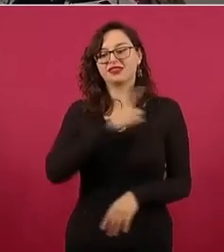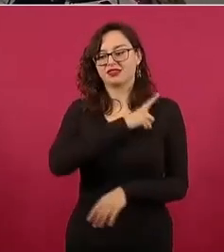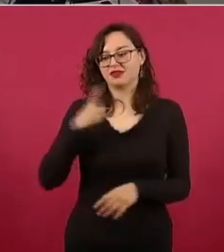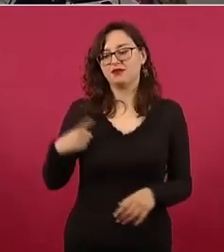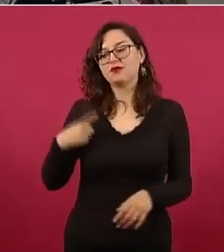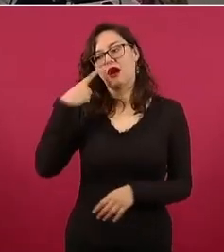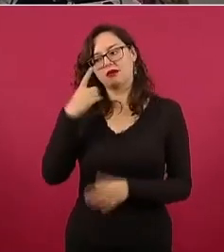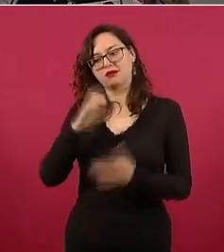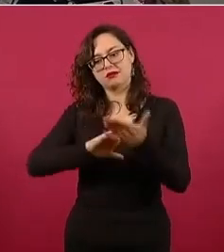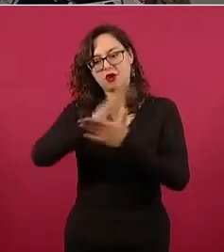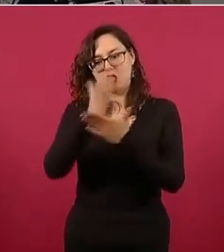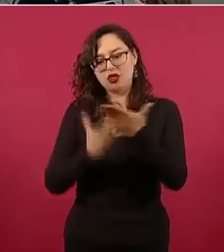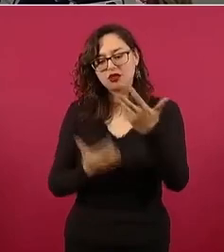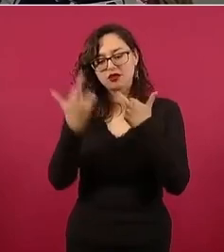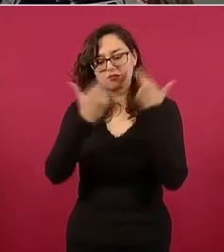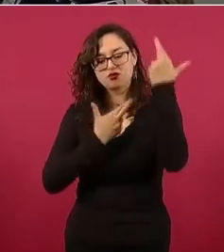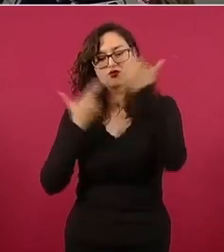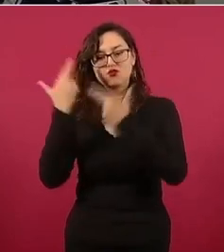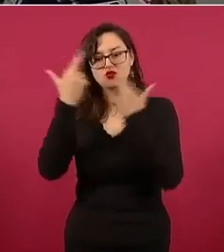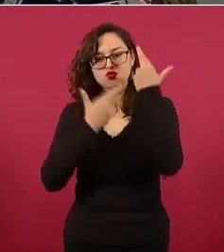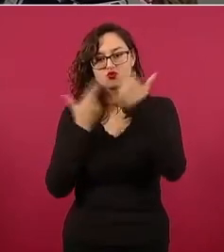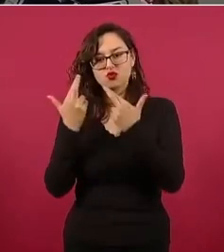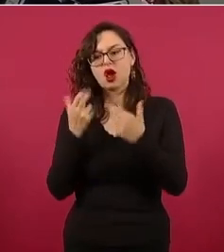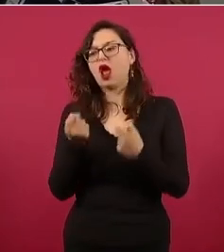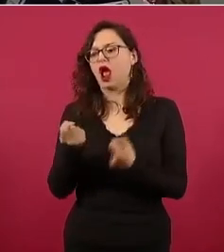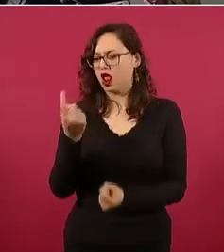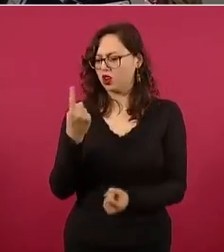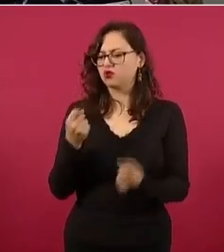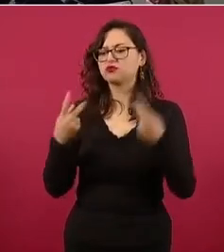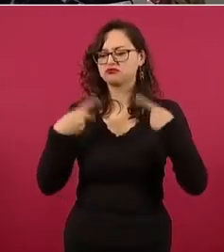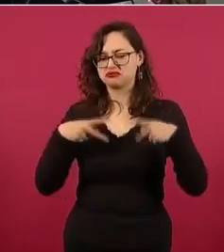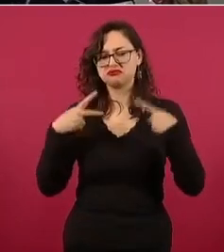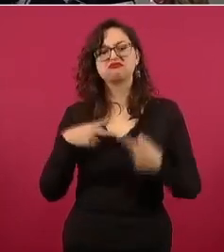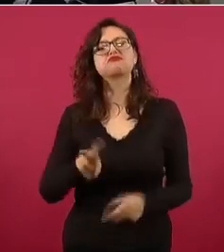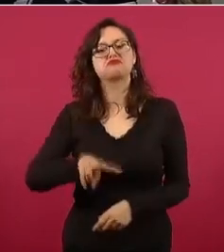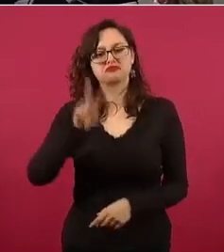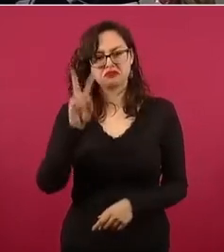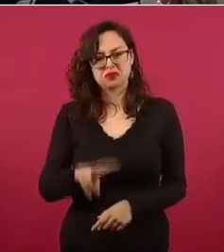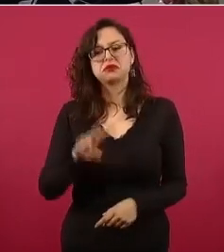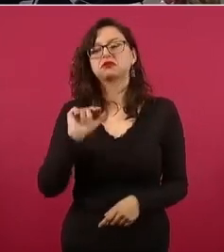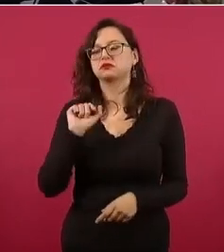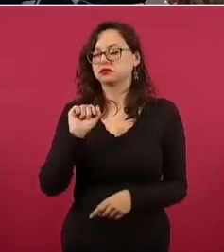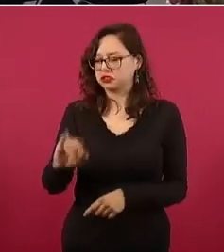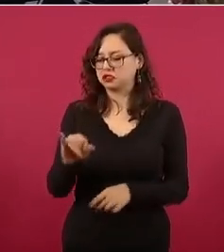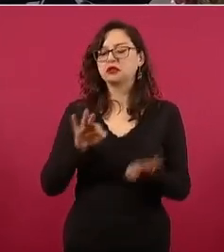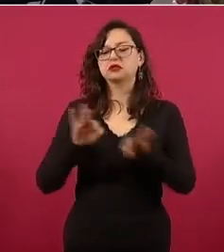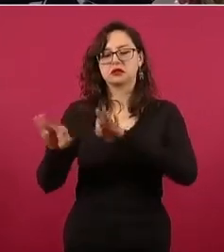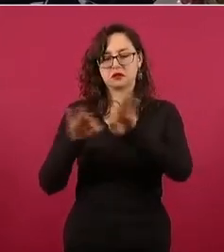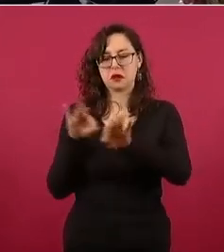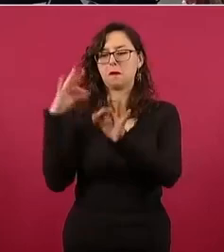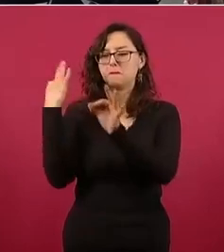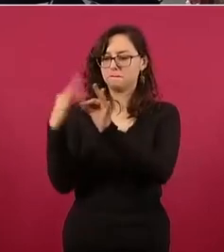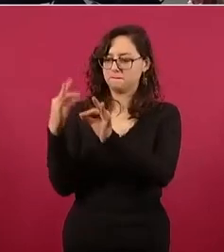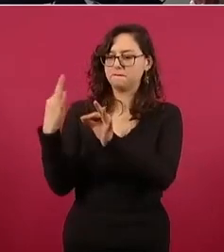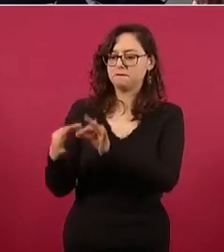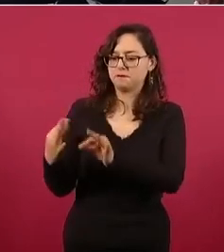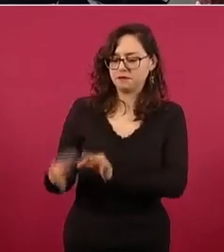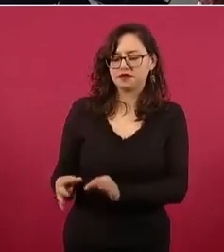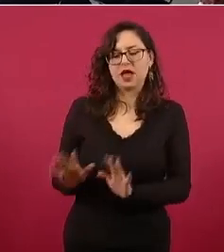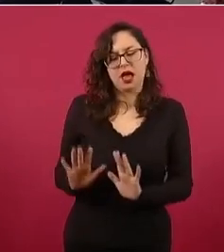determinado de trabajadores que si lleva a cabo una labor sindical, tiene que tener